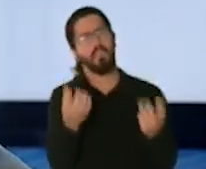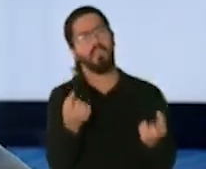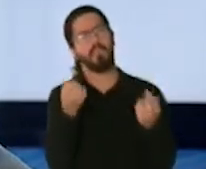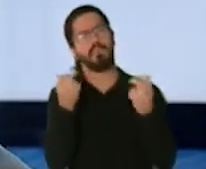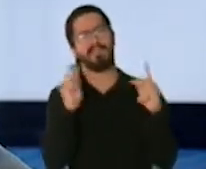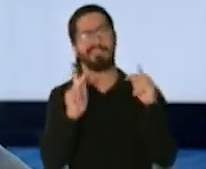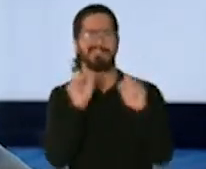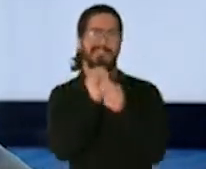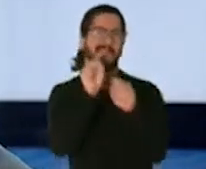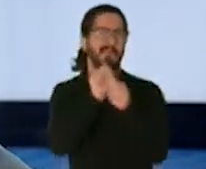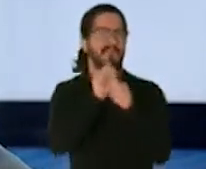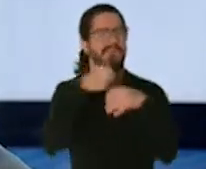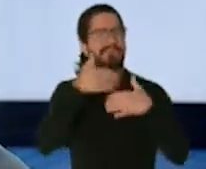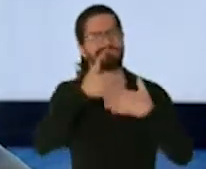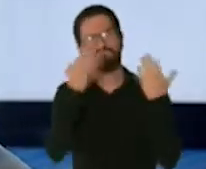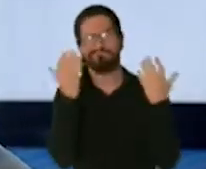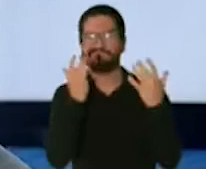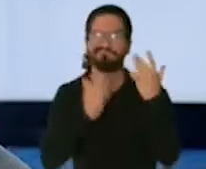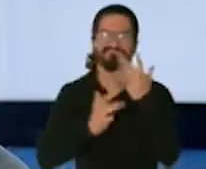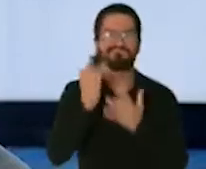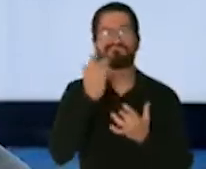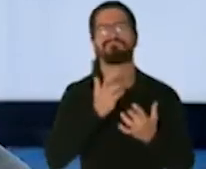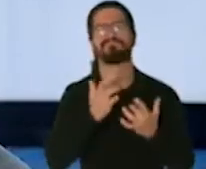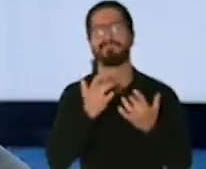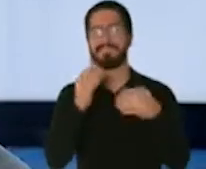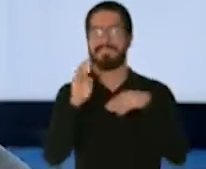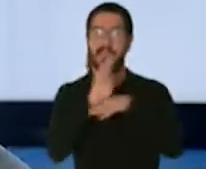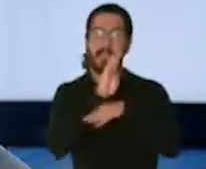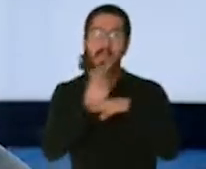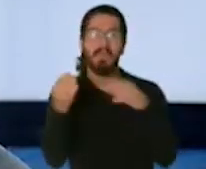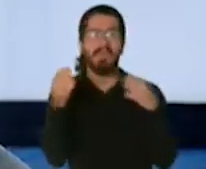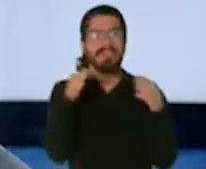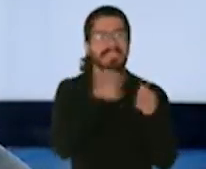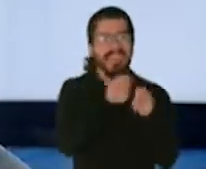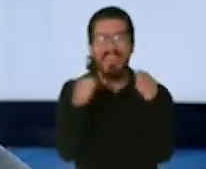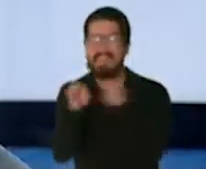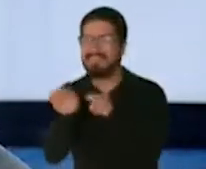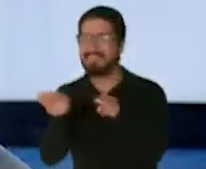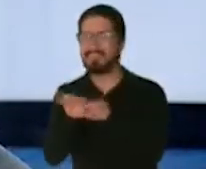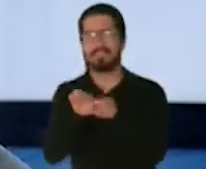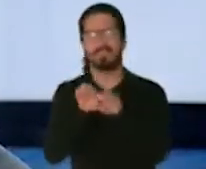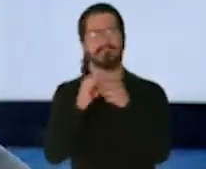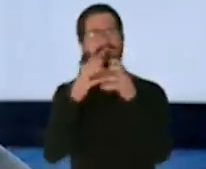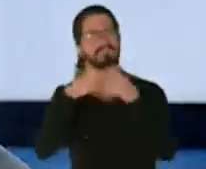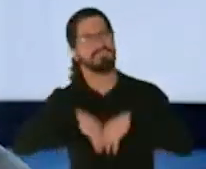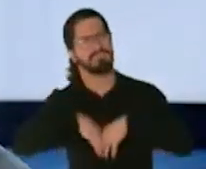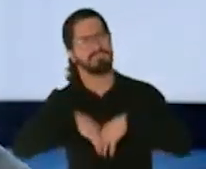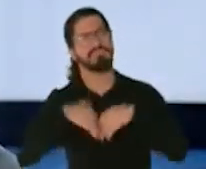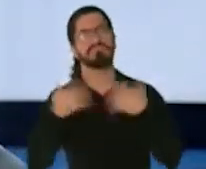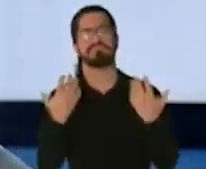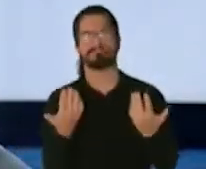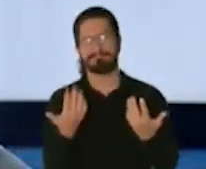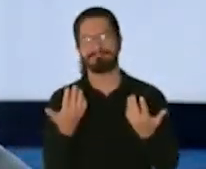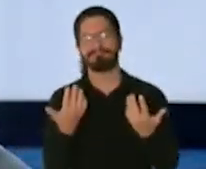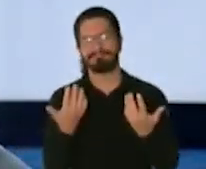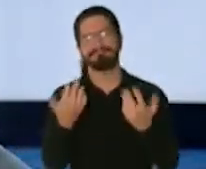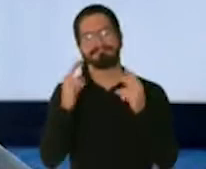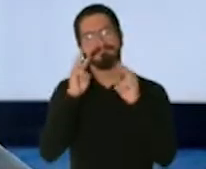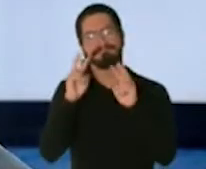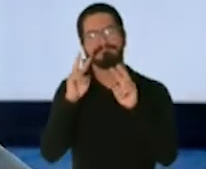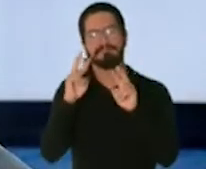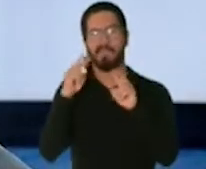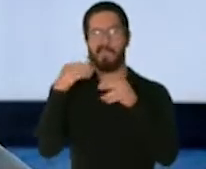antes, muchos negocios cerrando, así que cuando vayamos llegando a esa